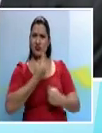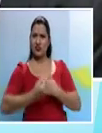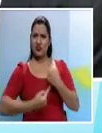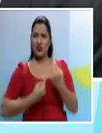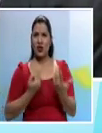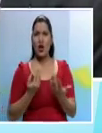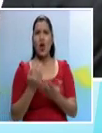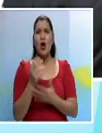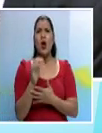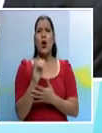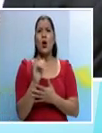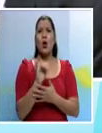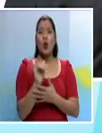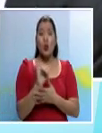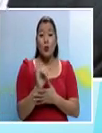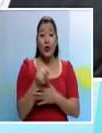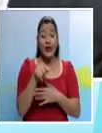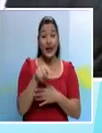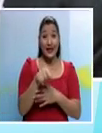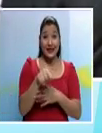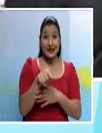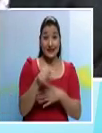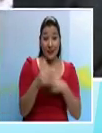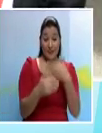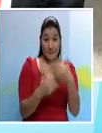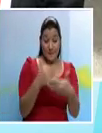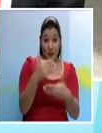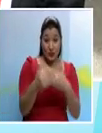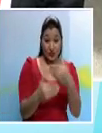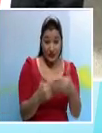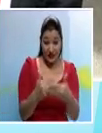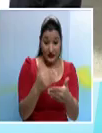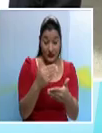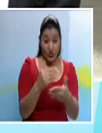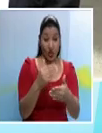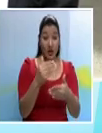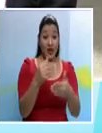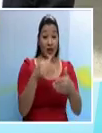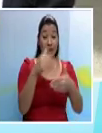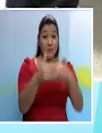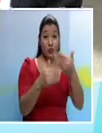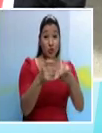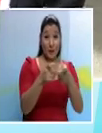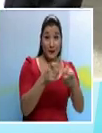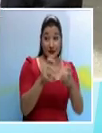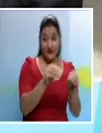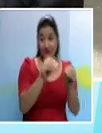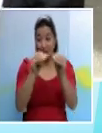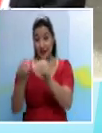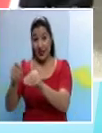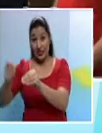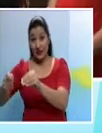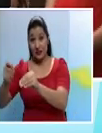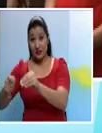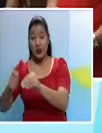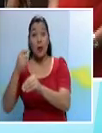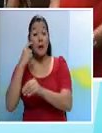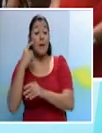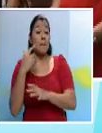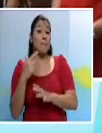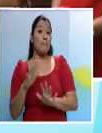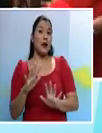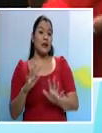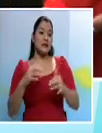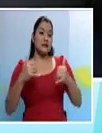decir, sacarlo de la vía administrativa, ese es su criterio y traerlo ya a los tribunales, pues en alguna medida lo libera como para que esto no pueda